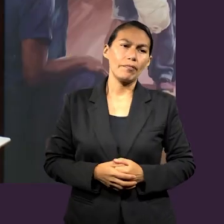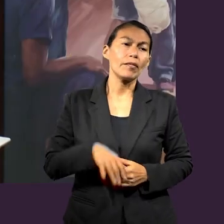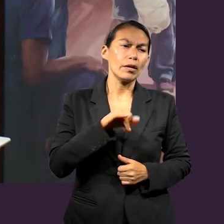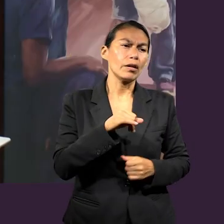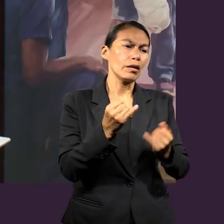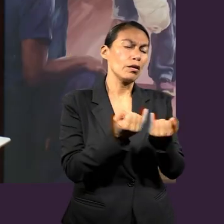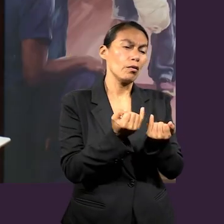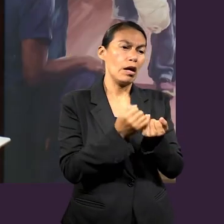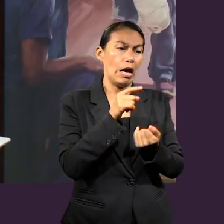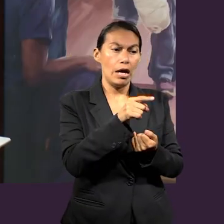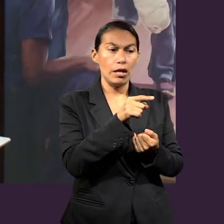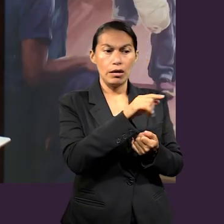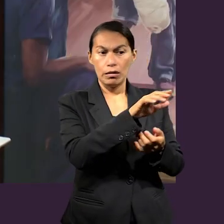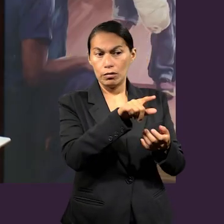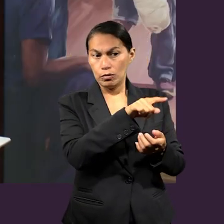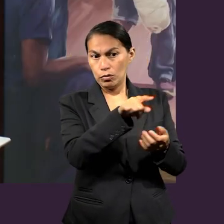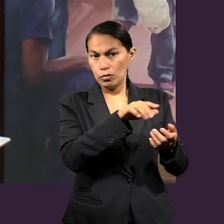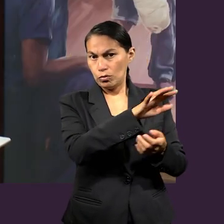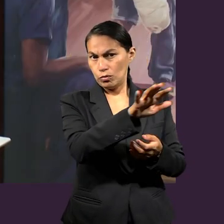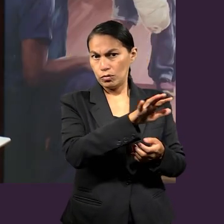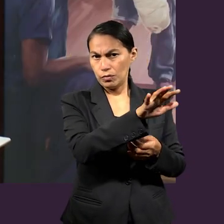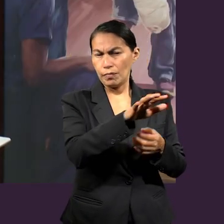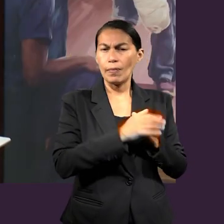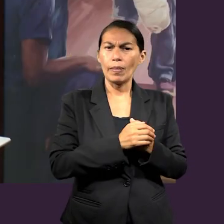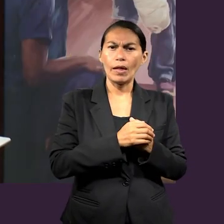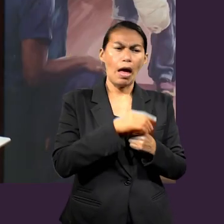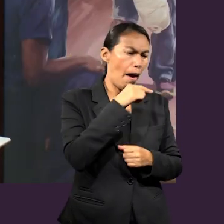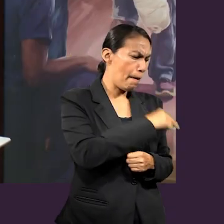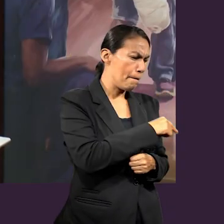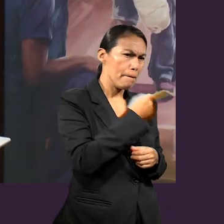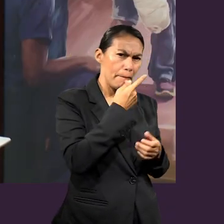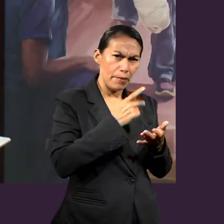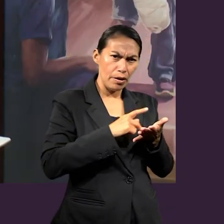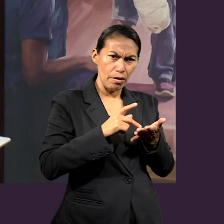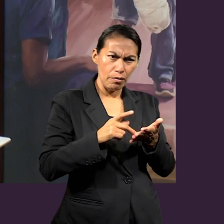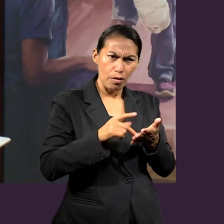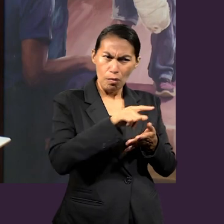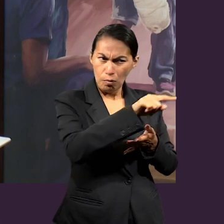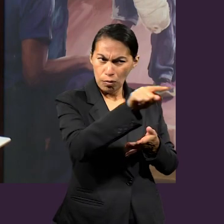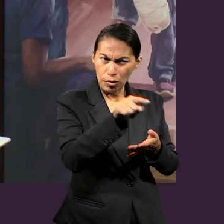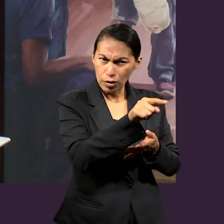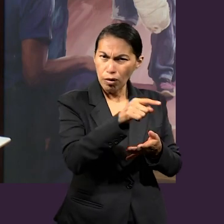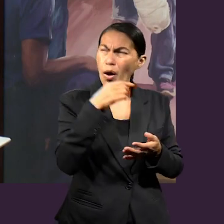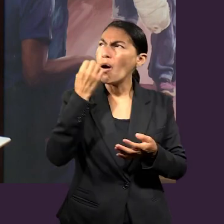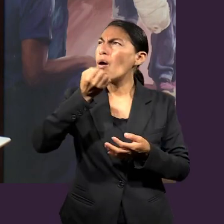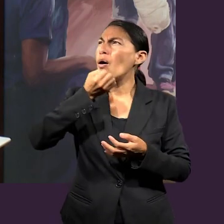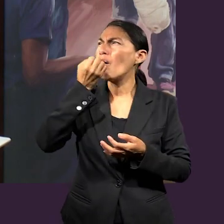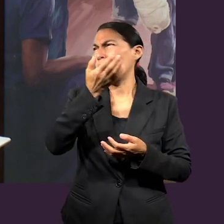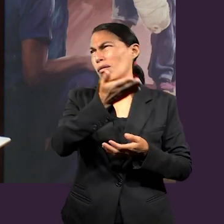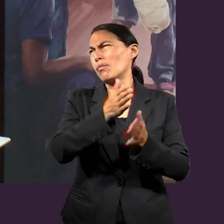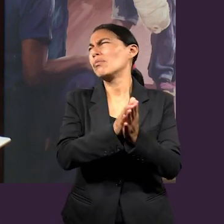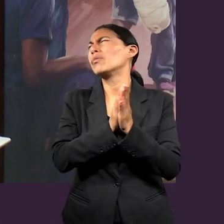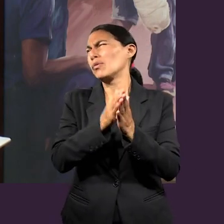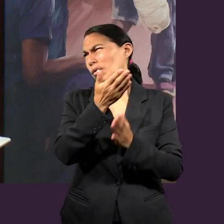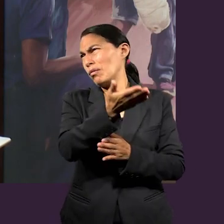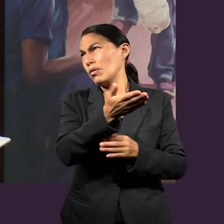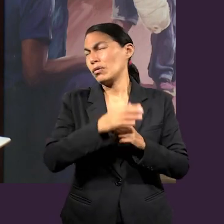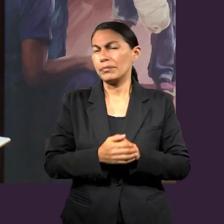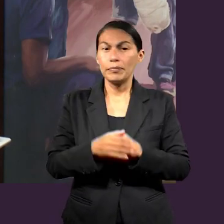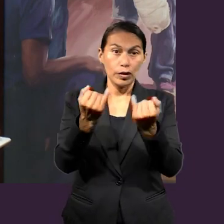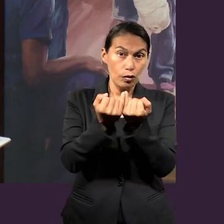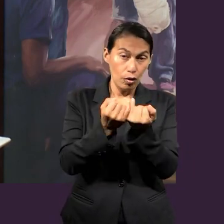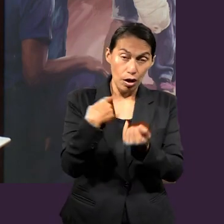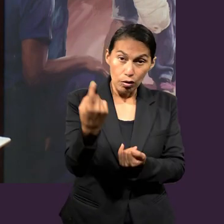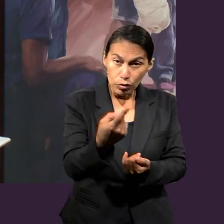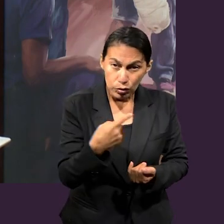vemos también ahí en Efesios, Pablo oraba por los Efesios, ¿verdad? Entonces dice que